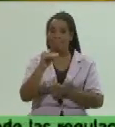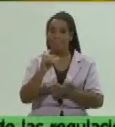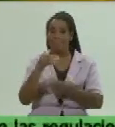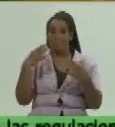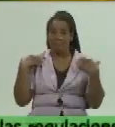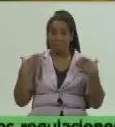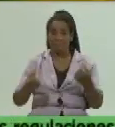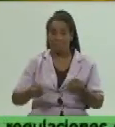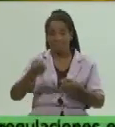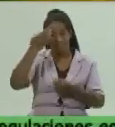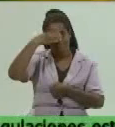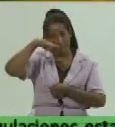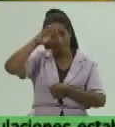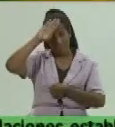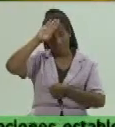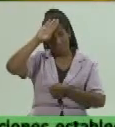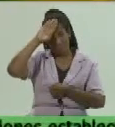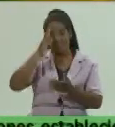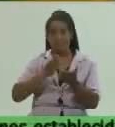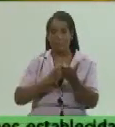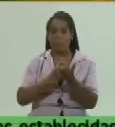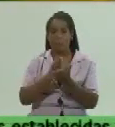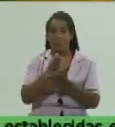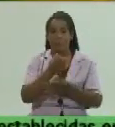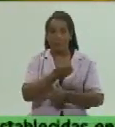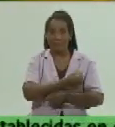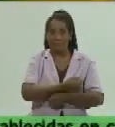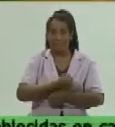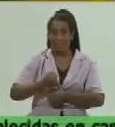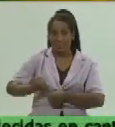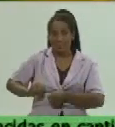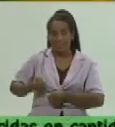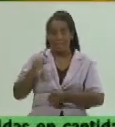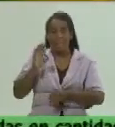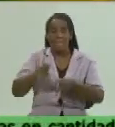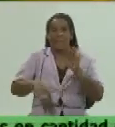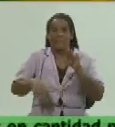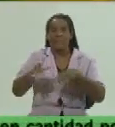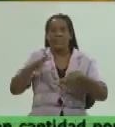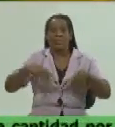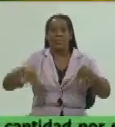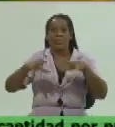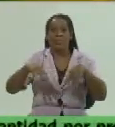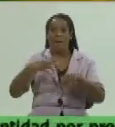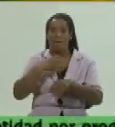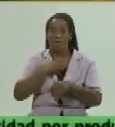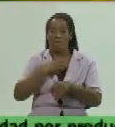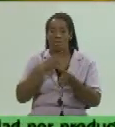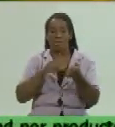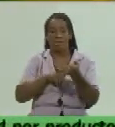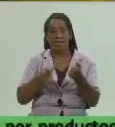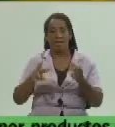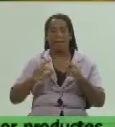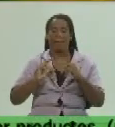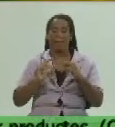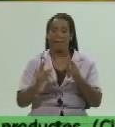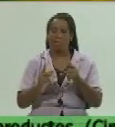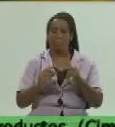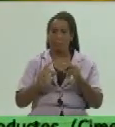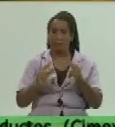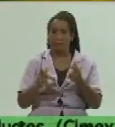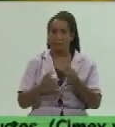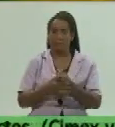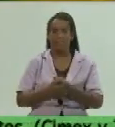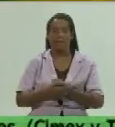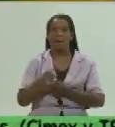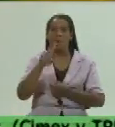en continuar reforzándolas a pesar de la situación que tiene la provincia que hay que volver a reiterar que estamos en la nueva